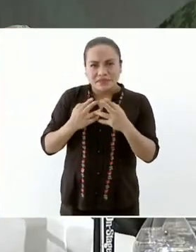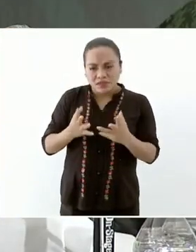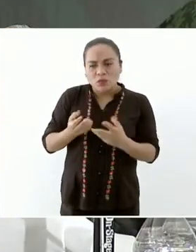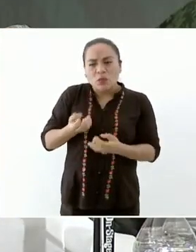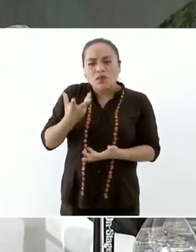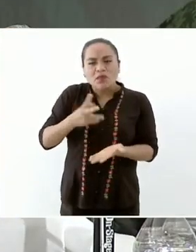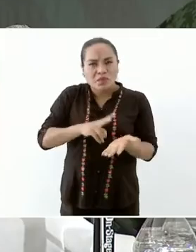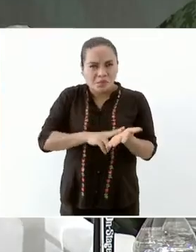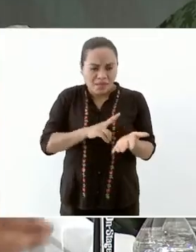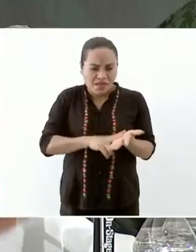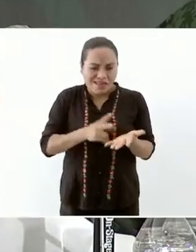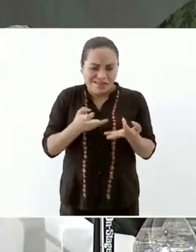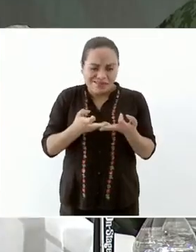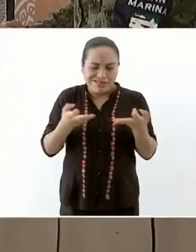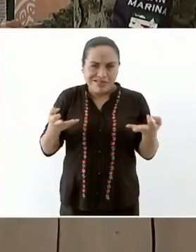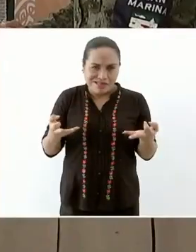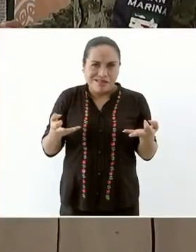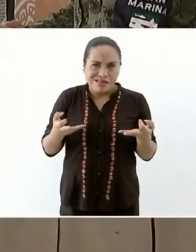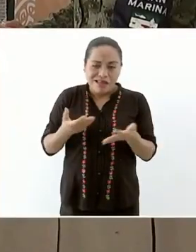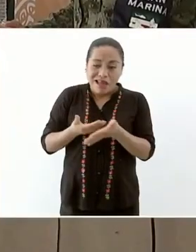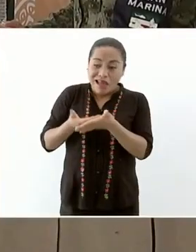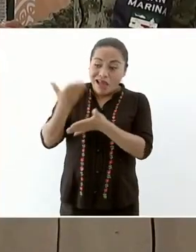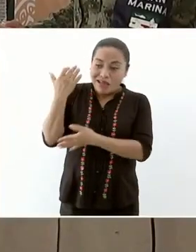de la época de López Portillo